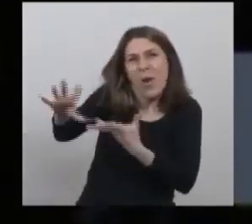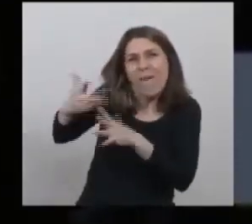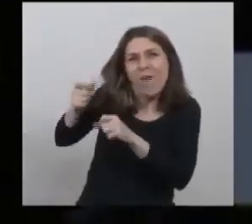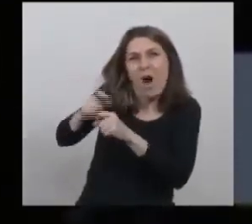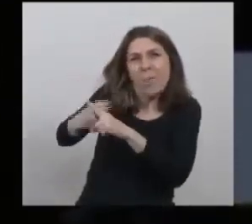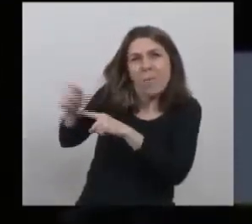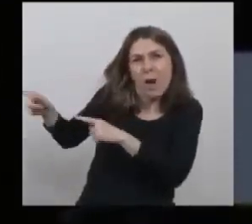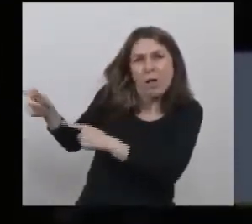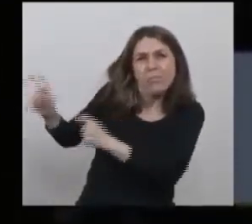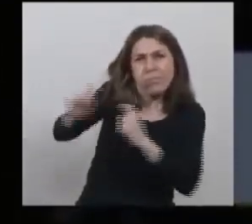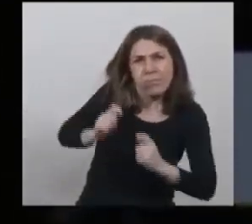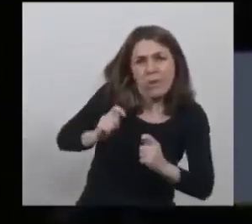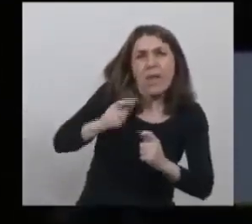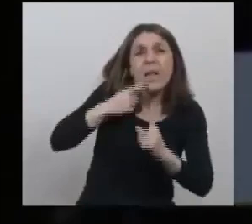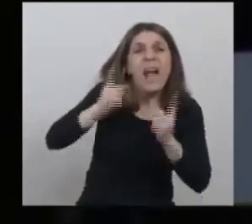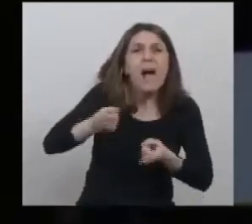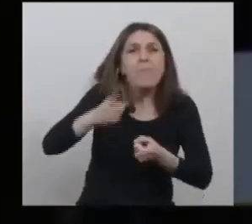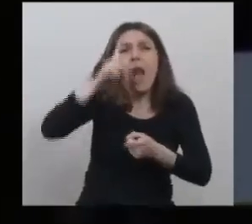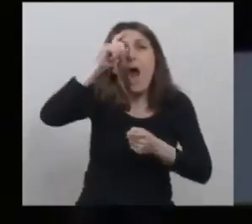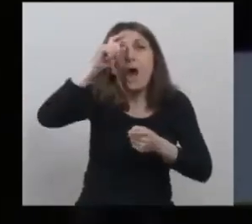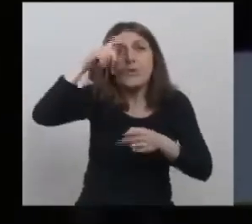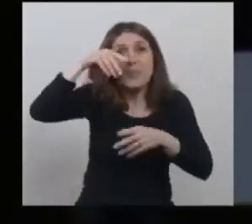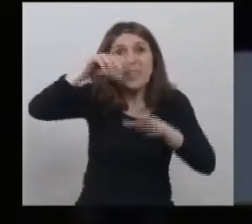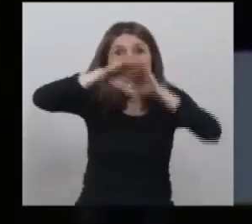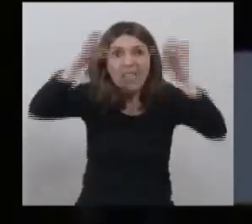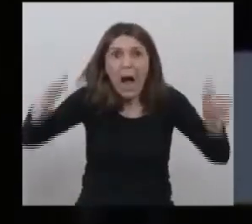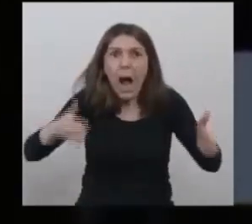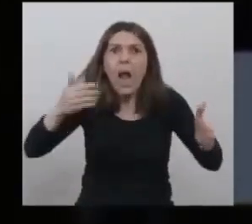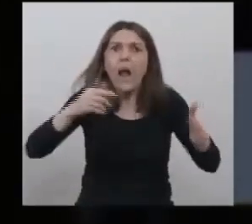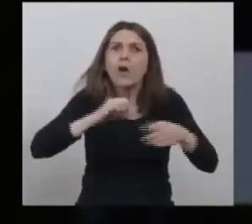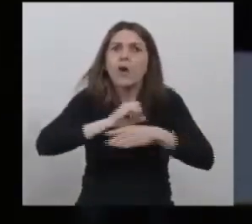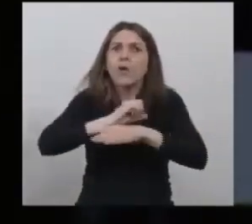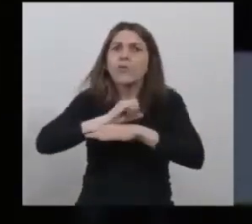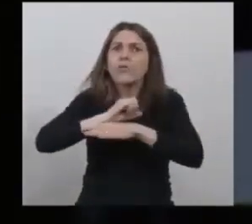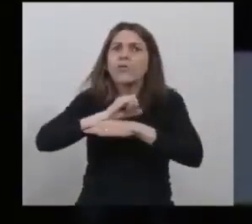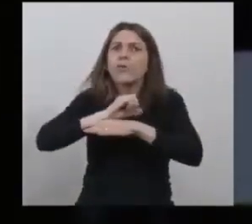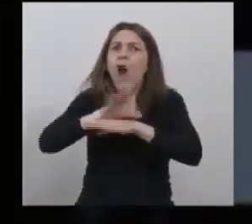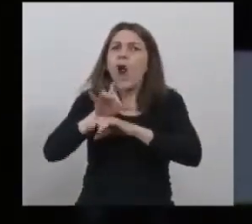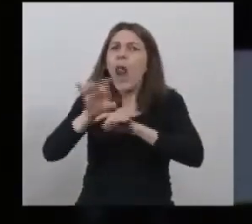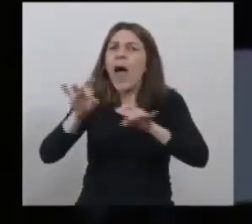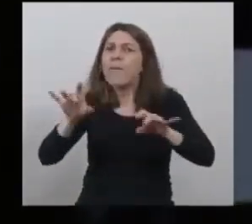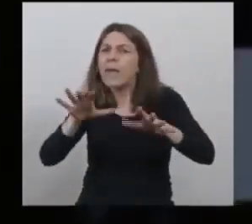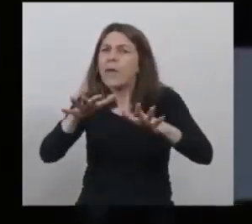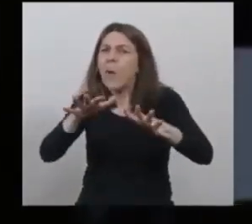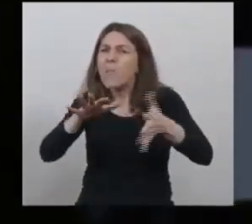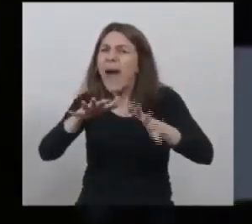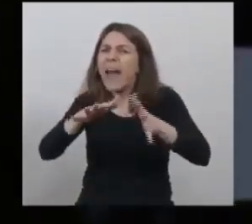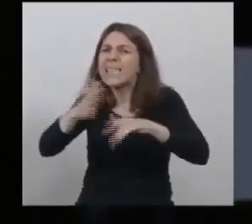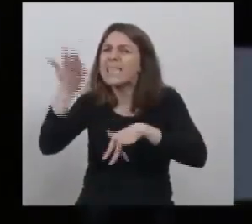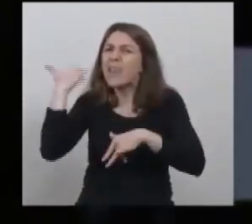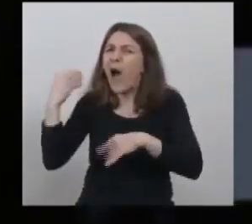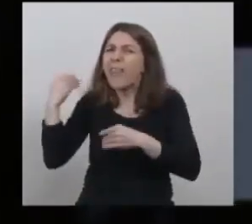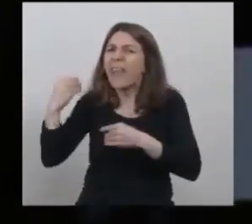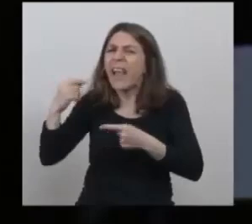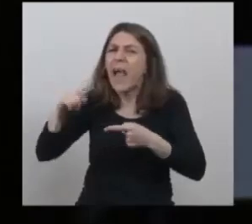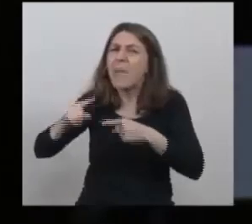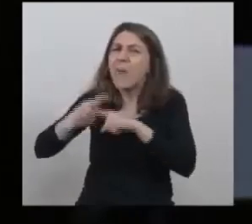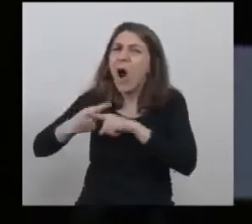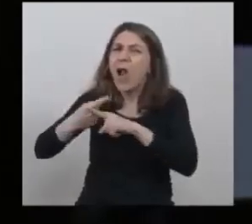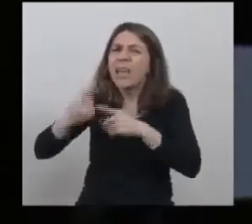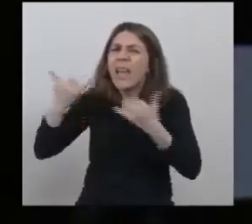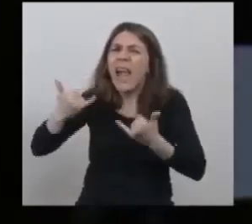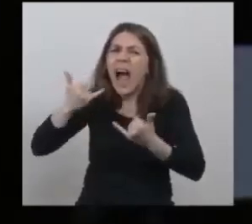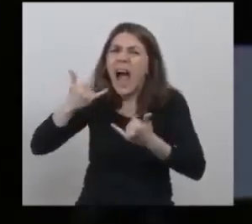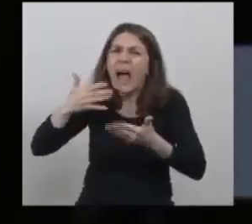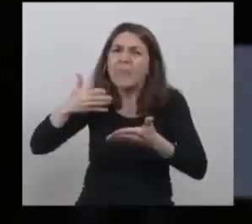acá en este hospital, en el medio de una dramática pandemia, que es la política de lo imposible, de los sueños, de